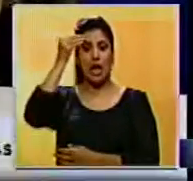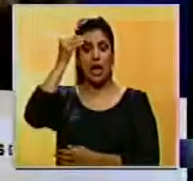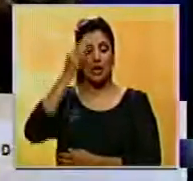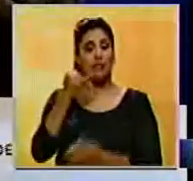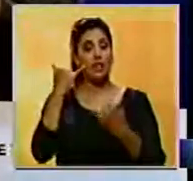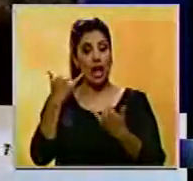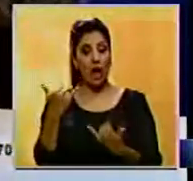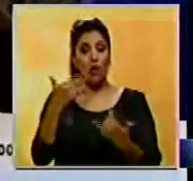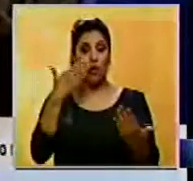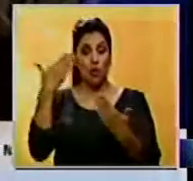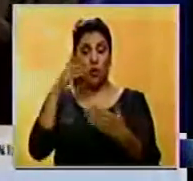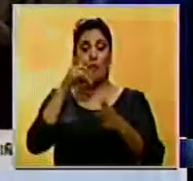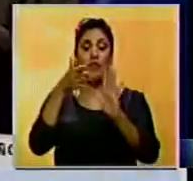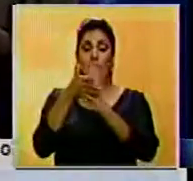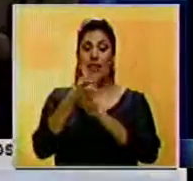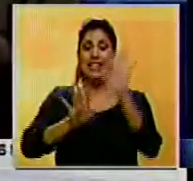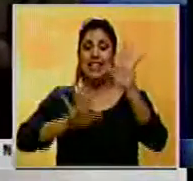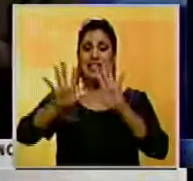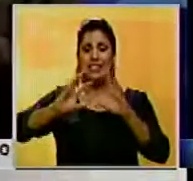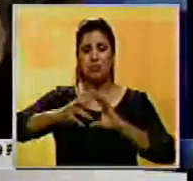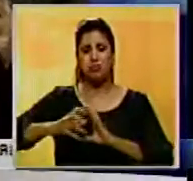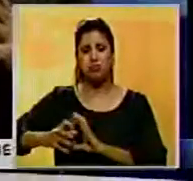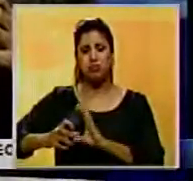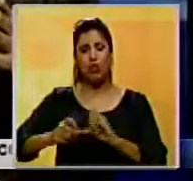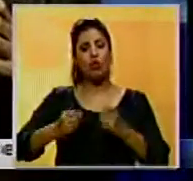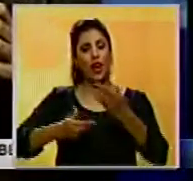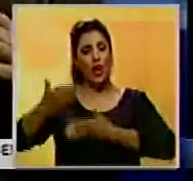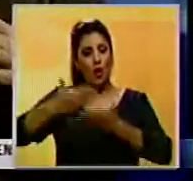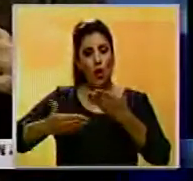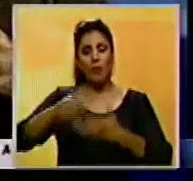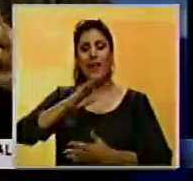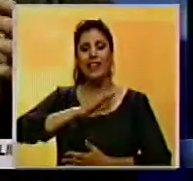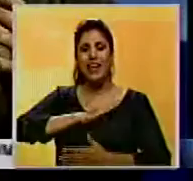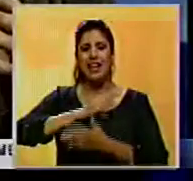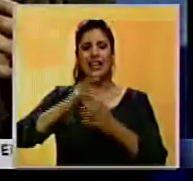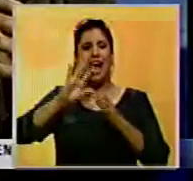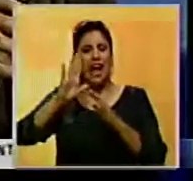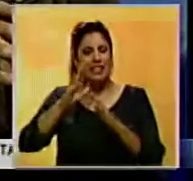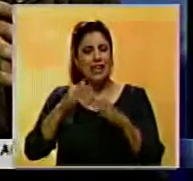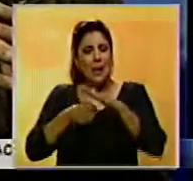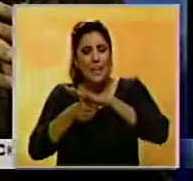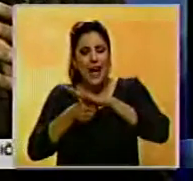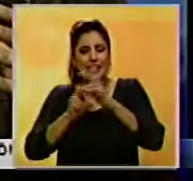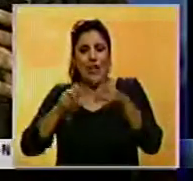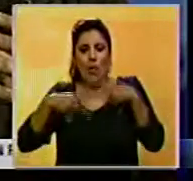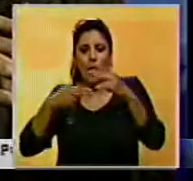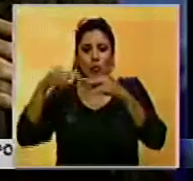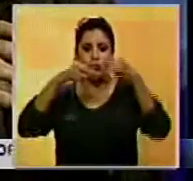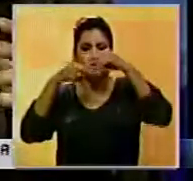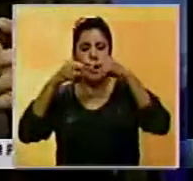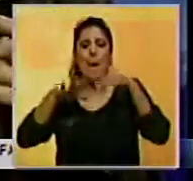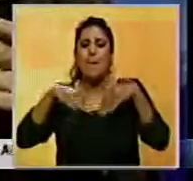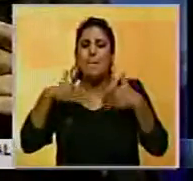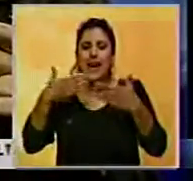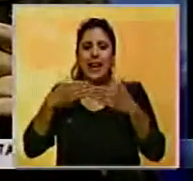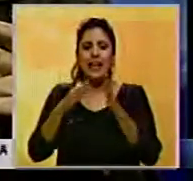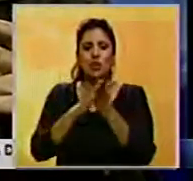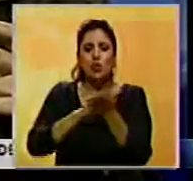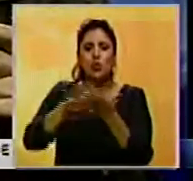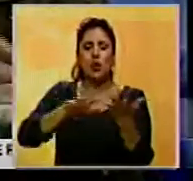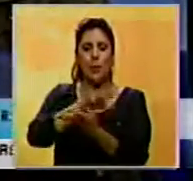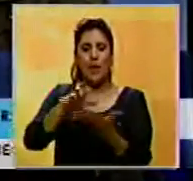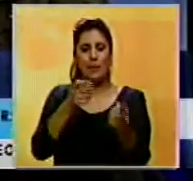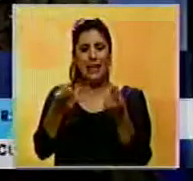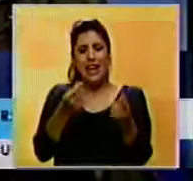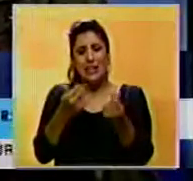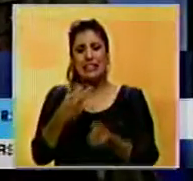Farias enfatizó que los 15 motores económicos se han convertido en una plataforma donde se están creando las condiciones para superar la coyuntura